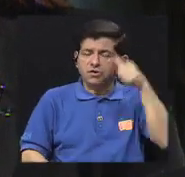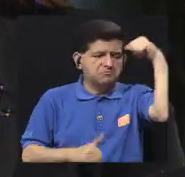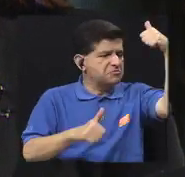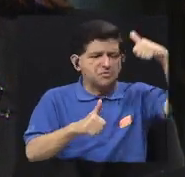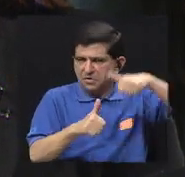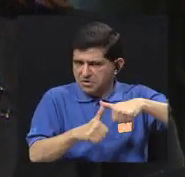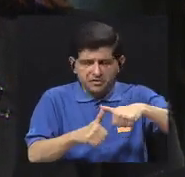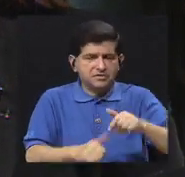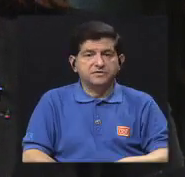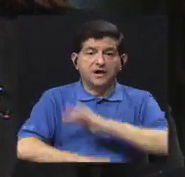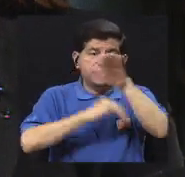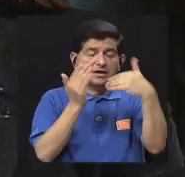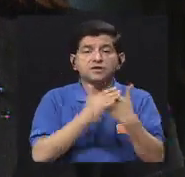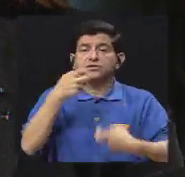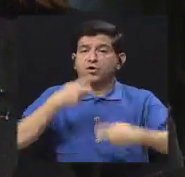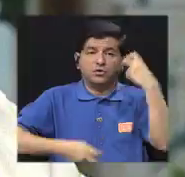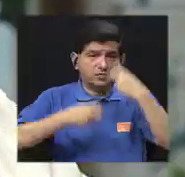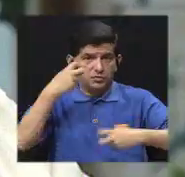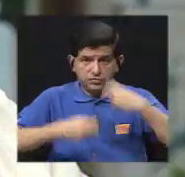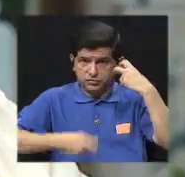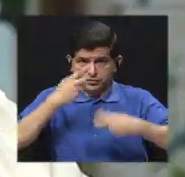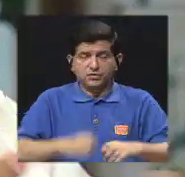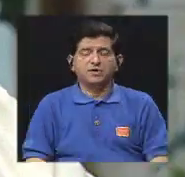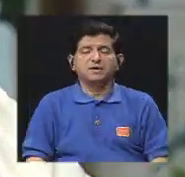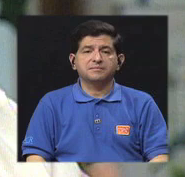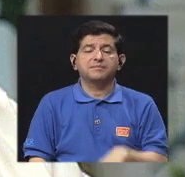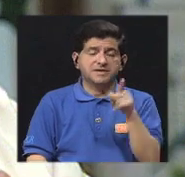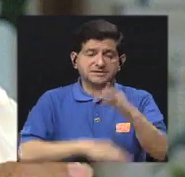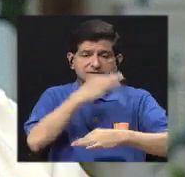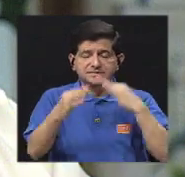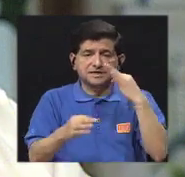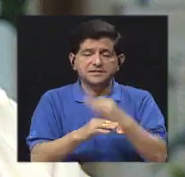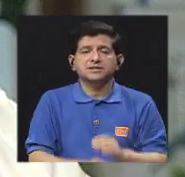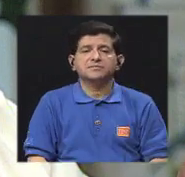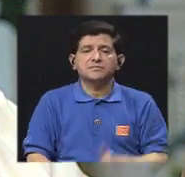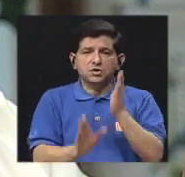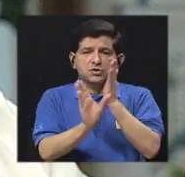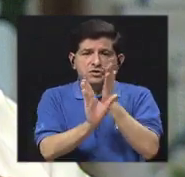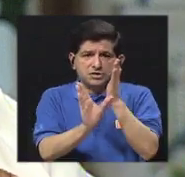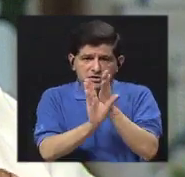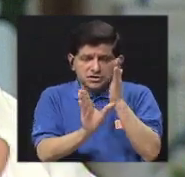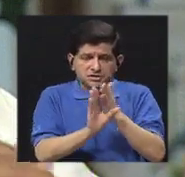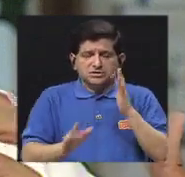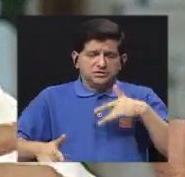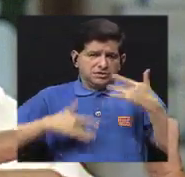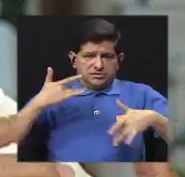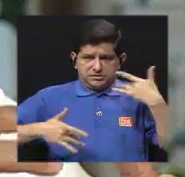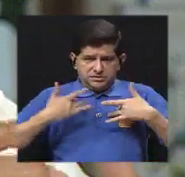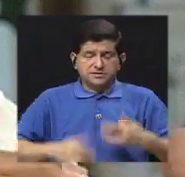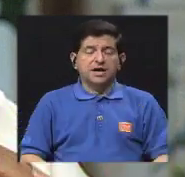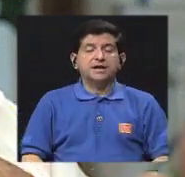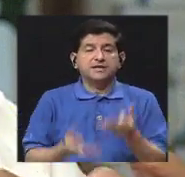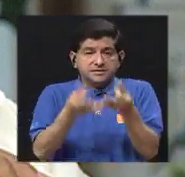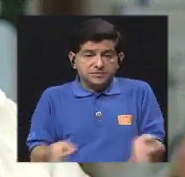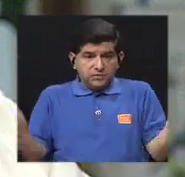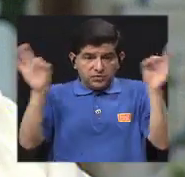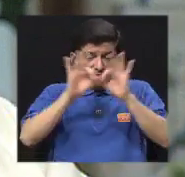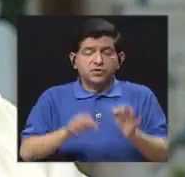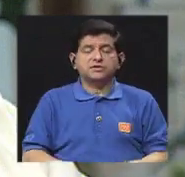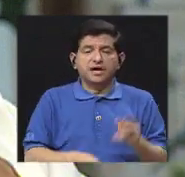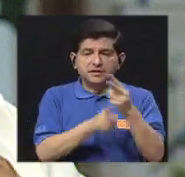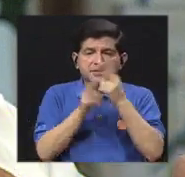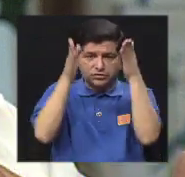memoria y todos los trastornos psicosomáticos. Entonces, es muy importante poder detectar a través de los